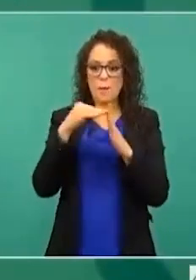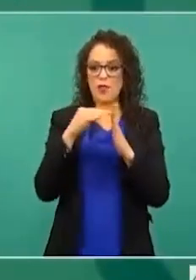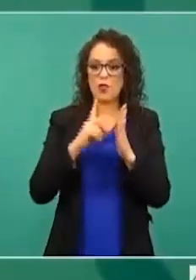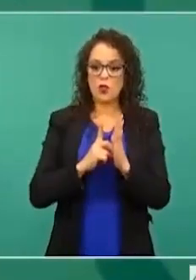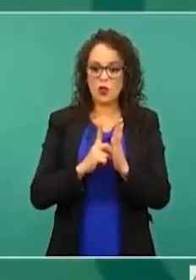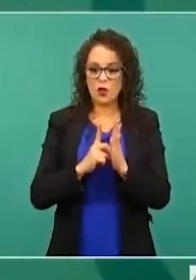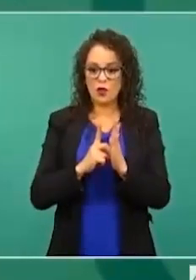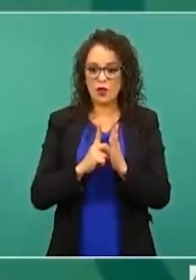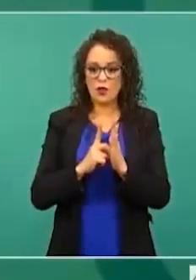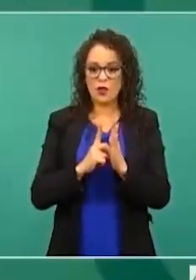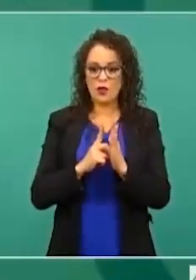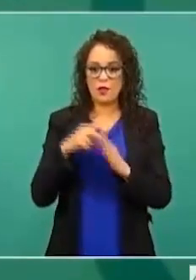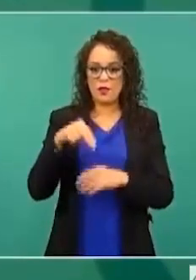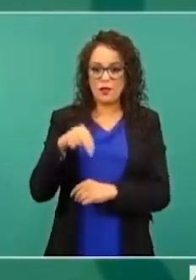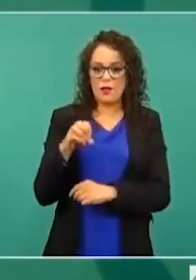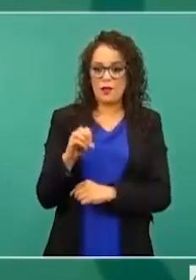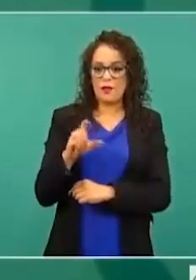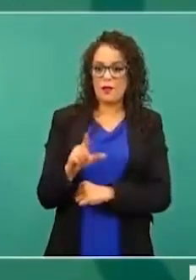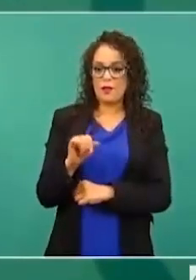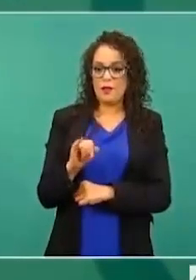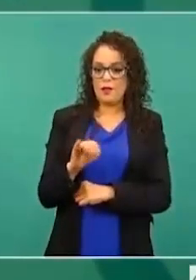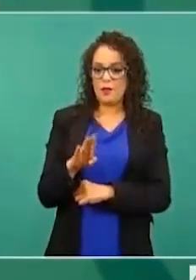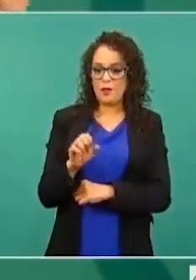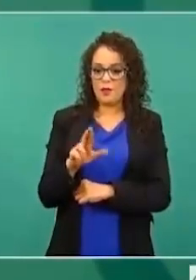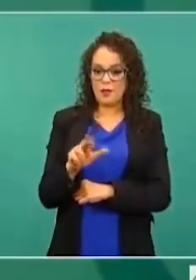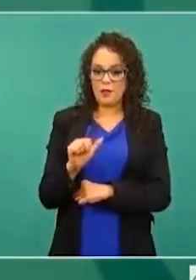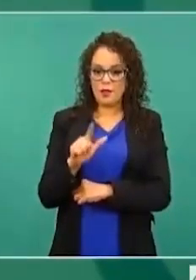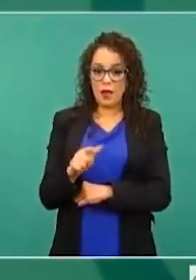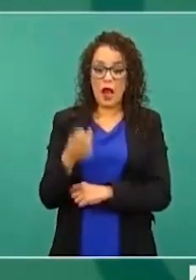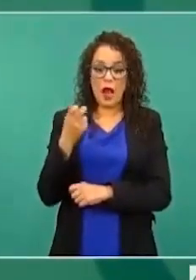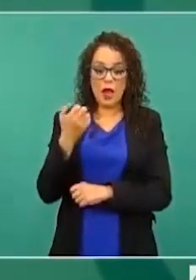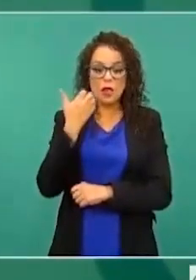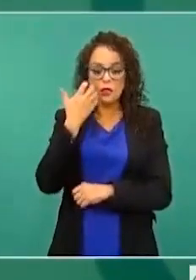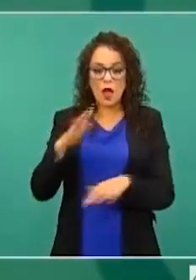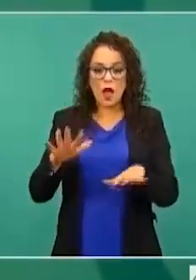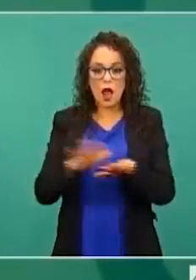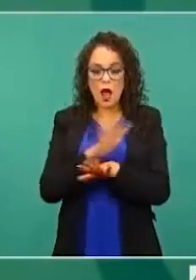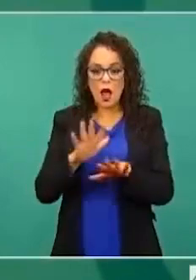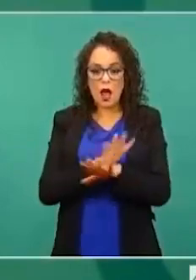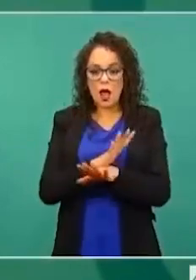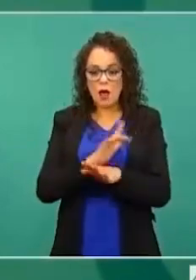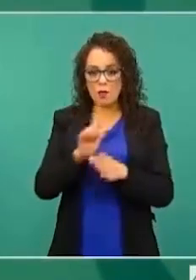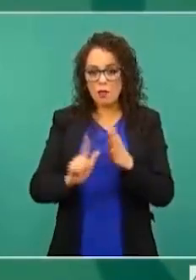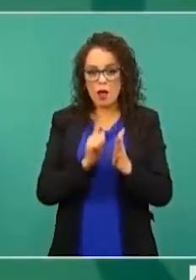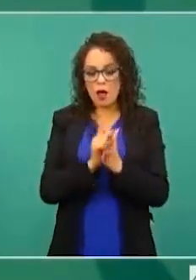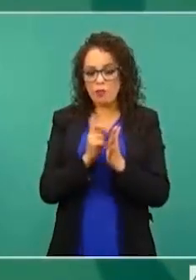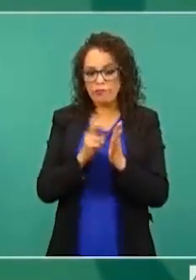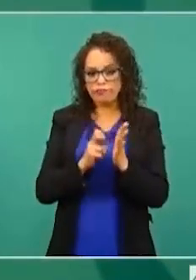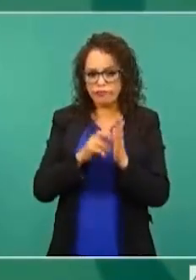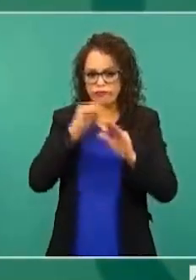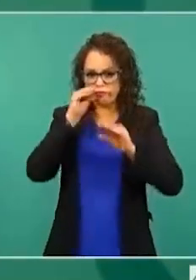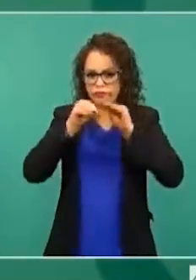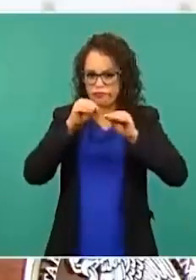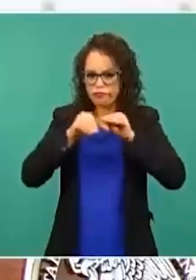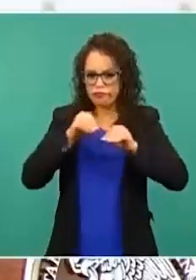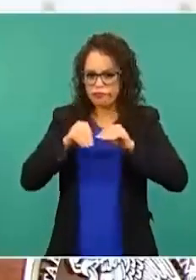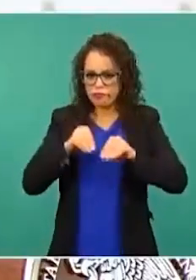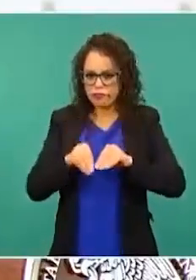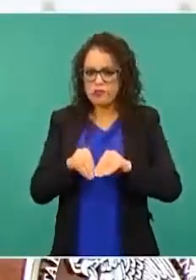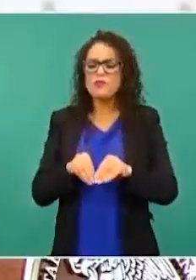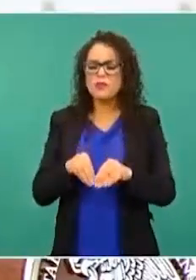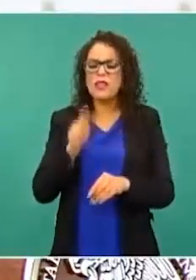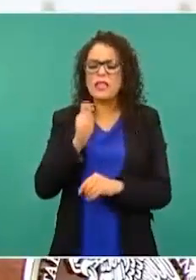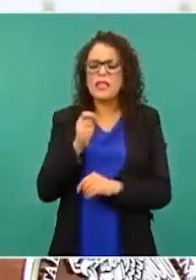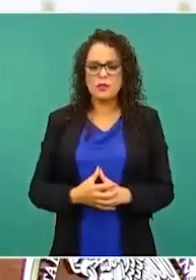comienzan a imponer las llamadas reformas estructurales. ¿Y en qué consisten esas reformas